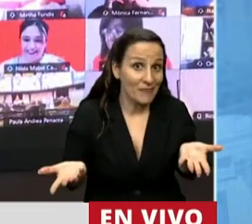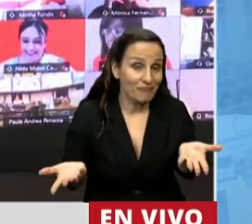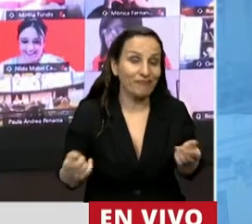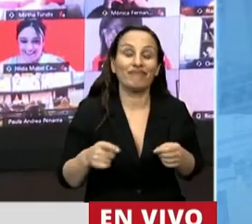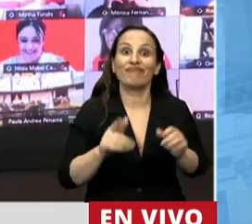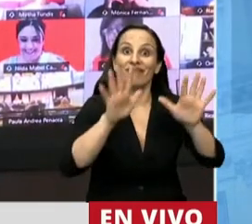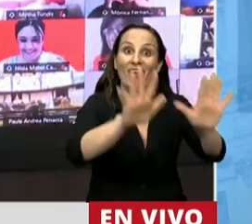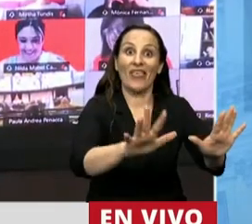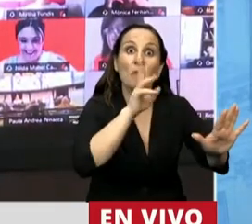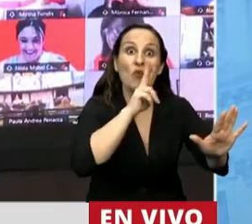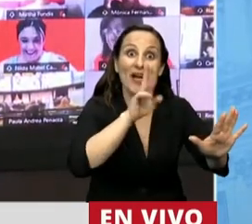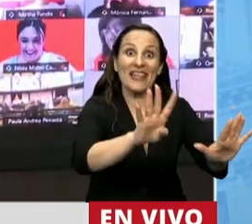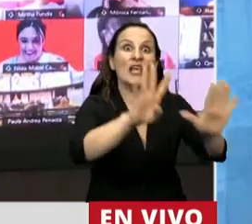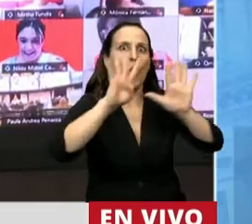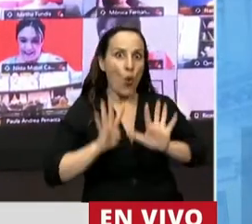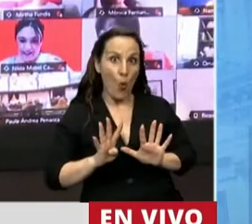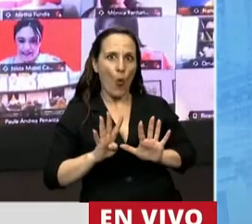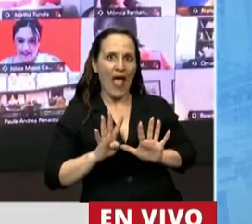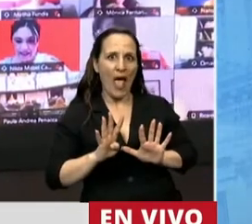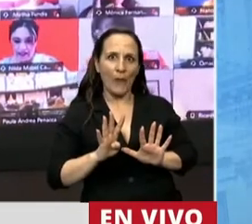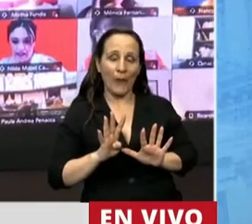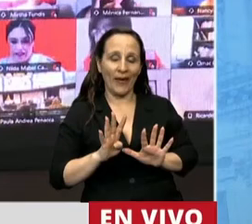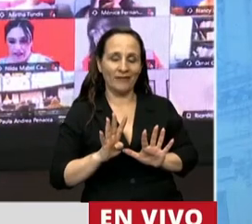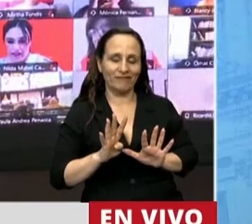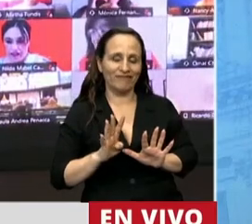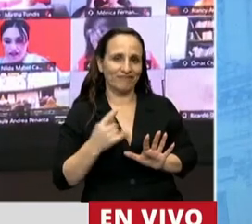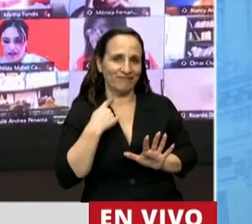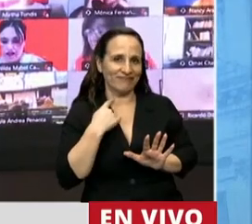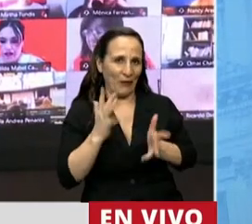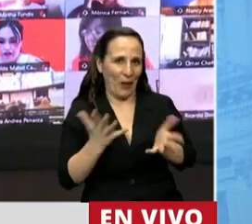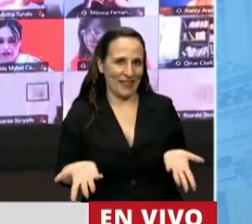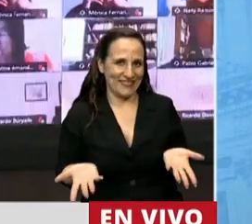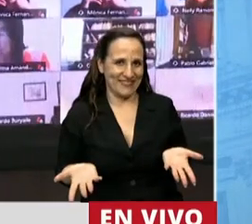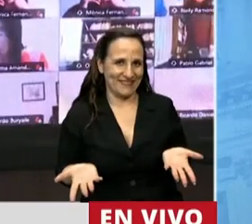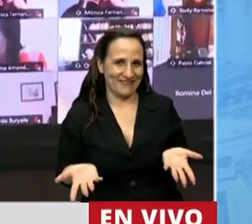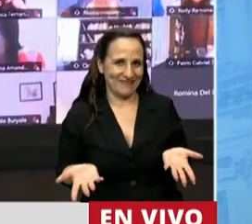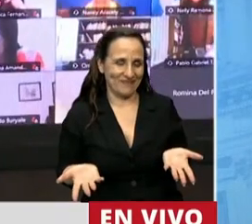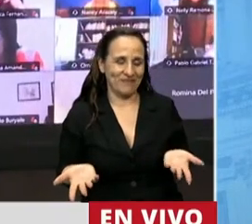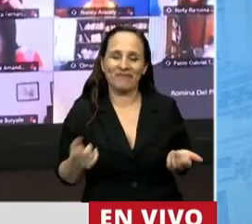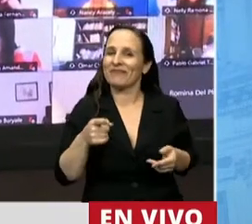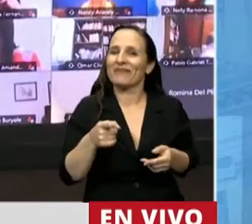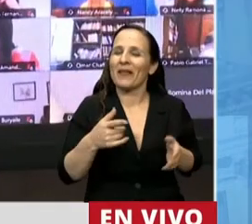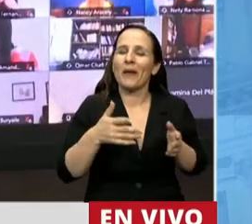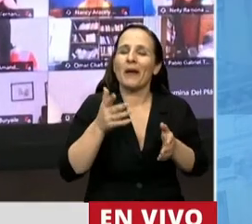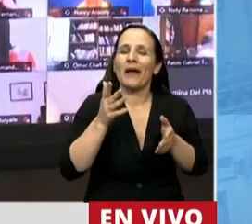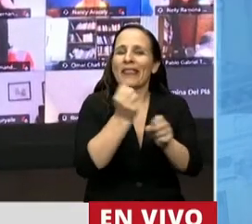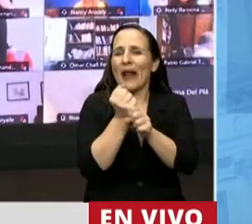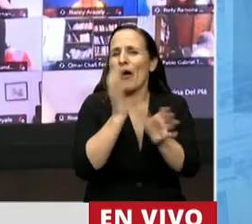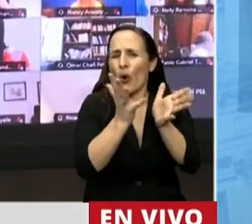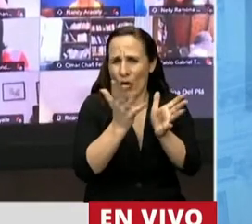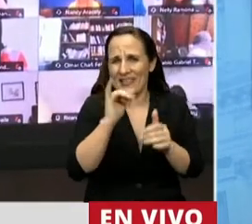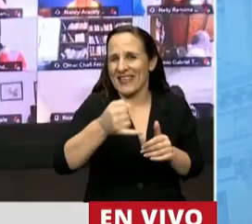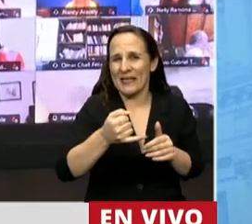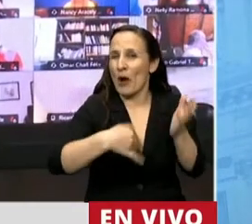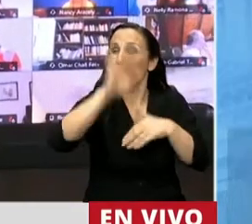9 de cada 10 mujeres hemos sido víctimas de esa clase de violencia. La violencia en el mundo del trabajo tiene una víctima